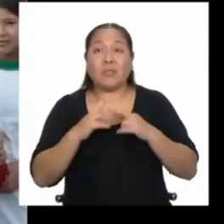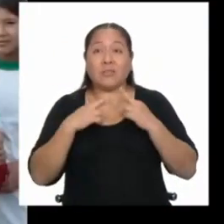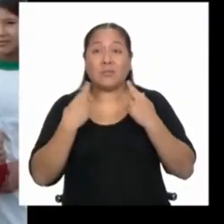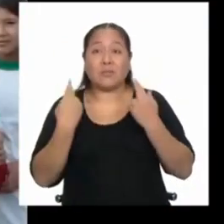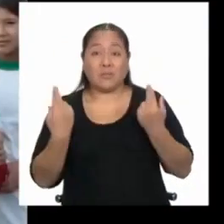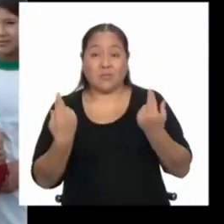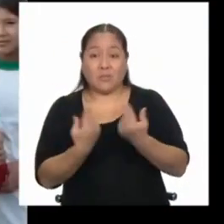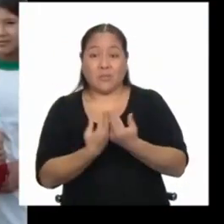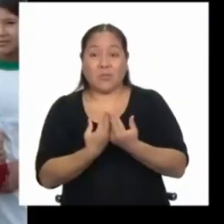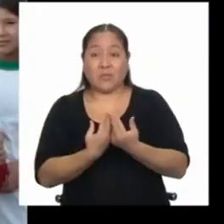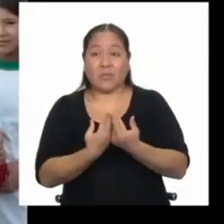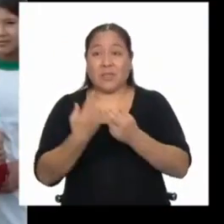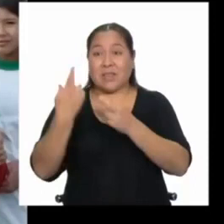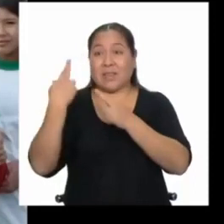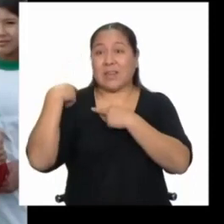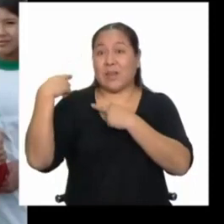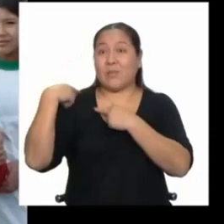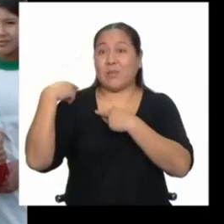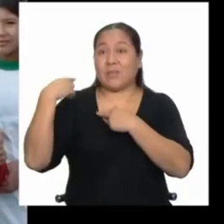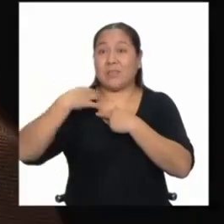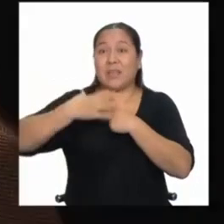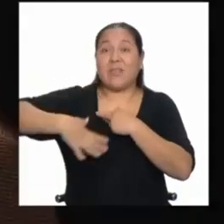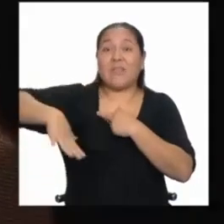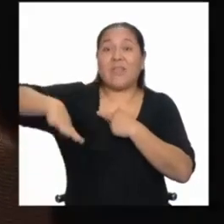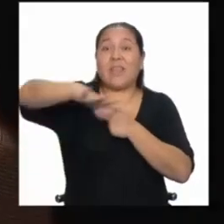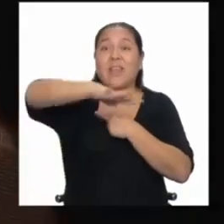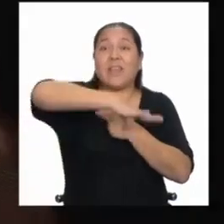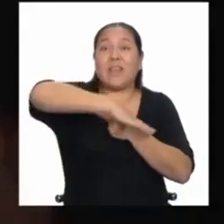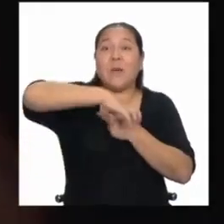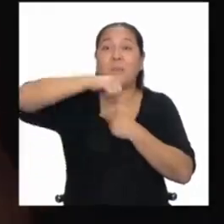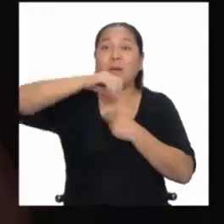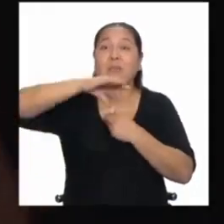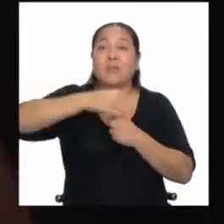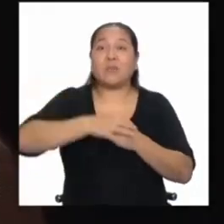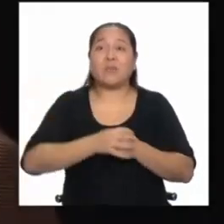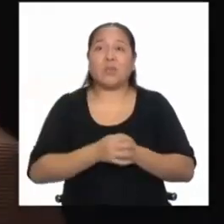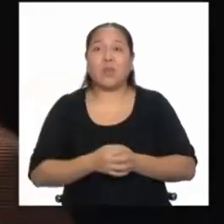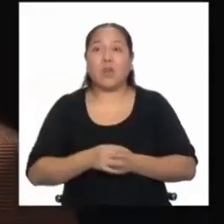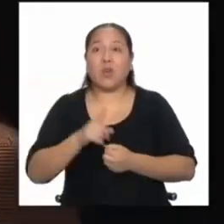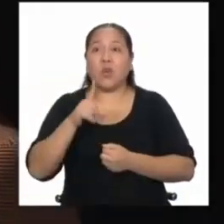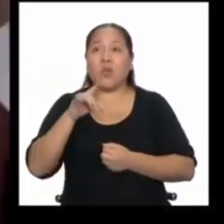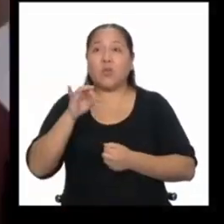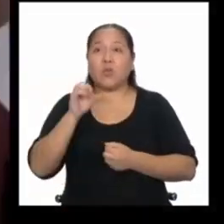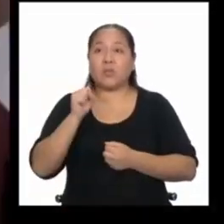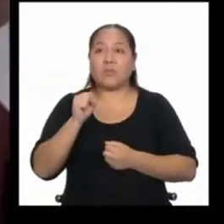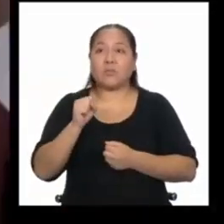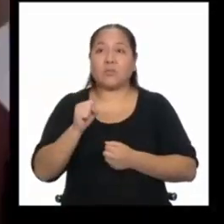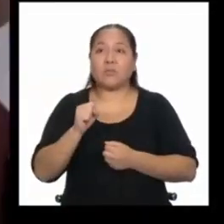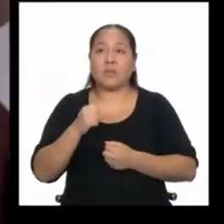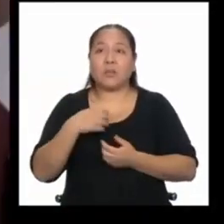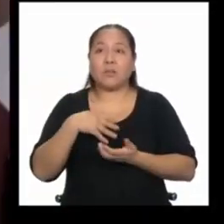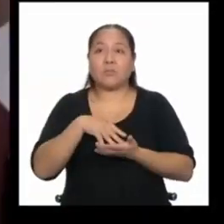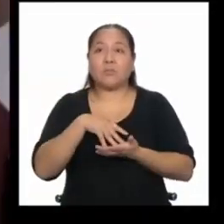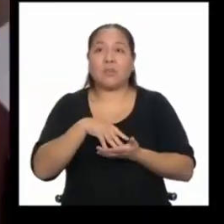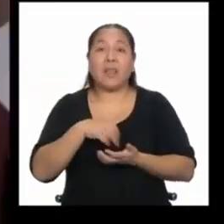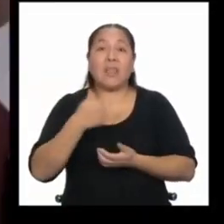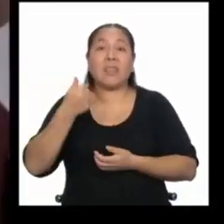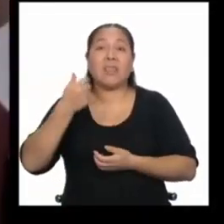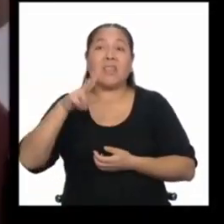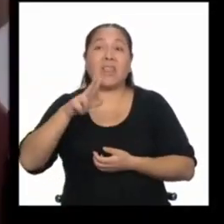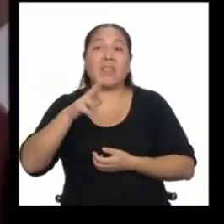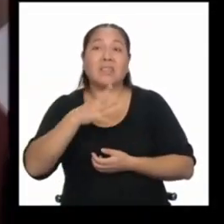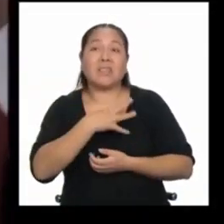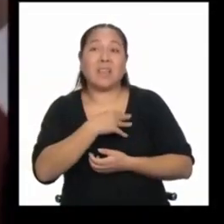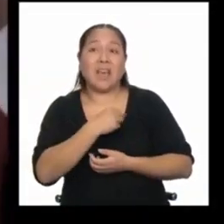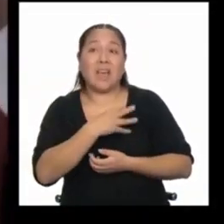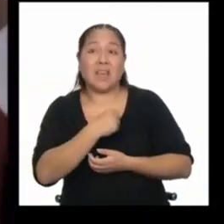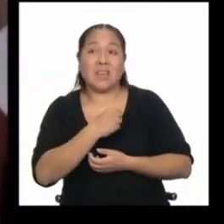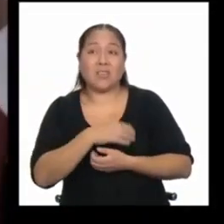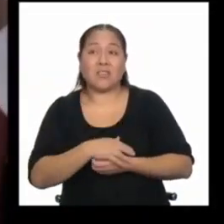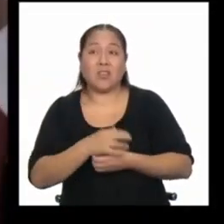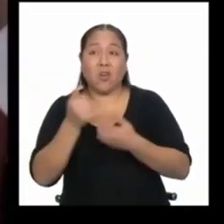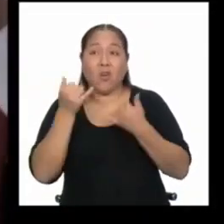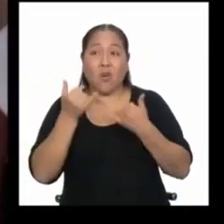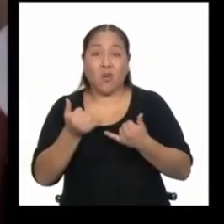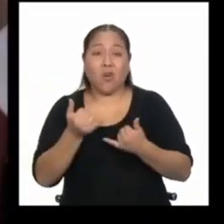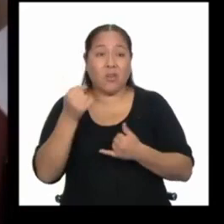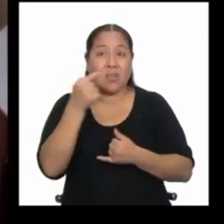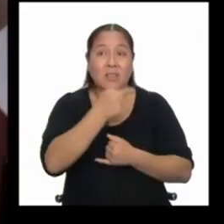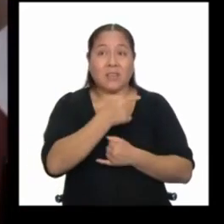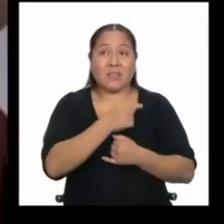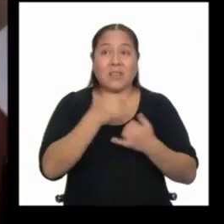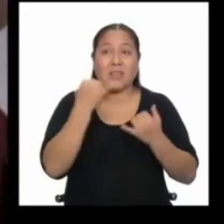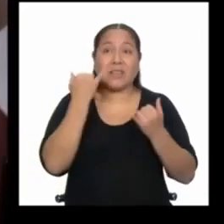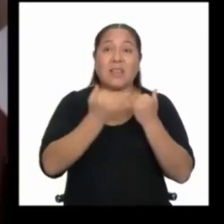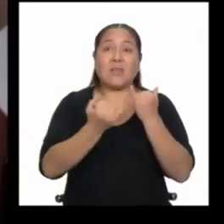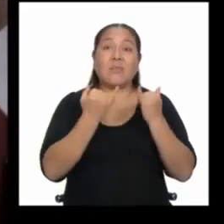Pachacutec. Maneja más de 300 jóvenes ahí. Luis Carrera llegó con desnutrición a la edad de 13 años. Hoy día este chico,